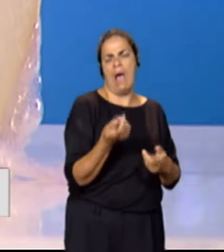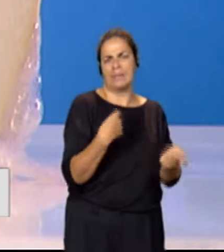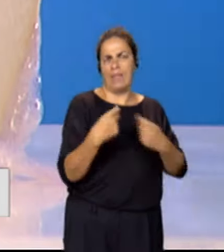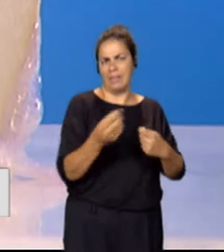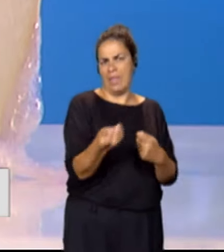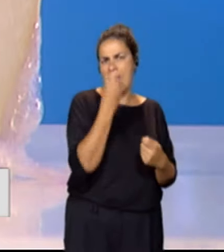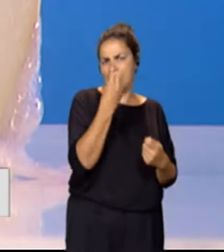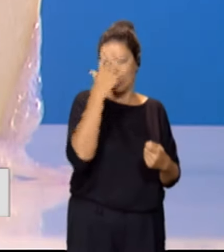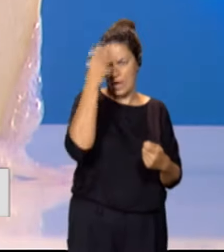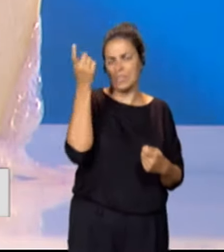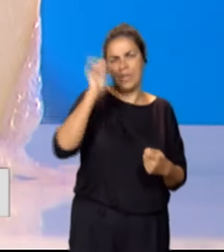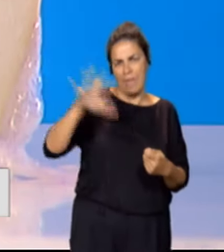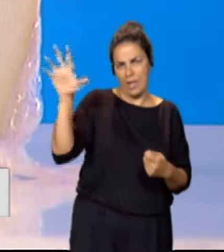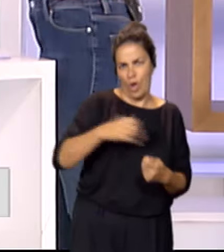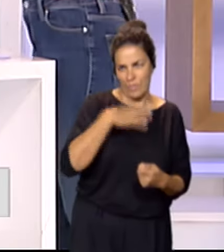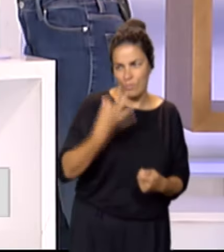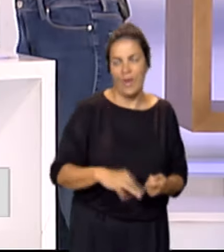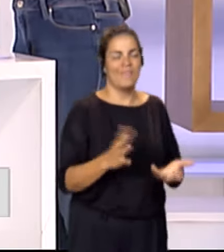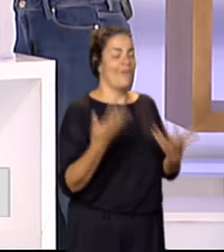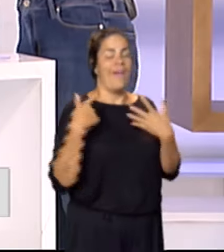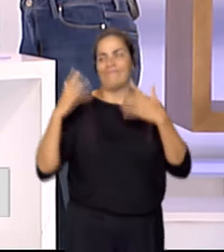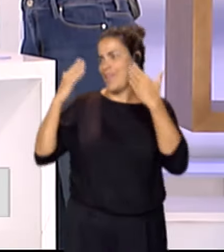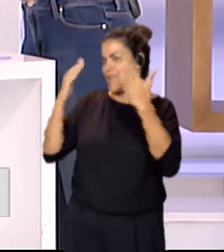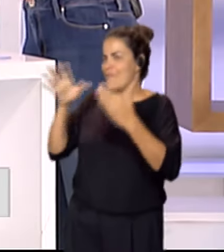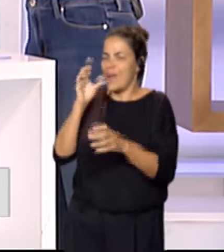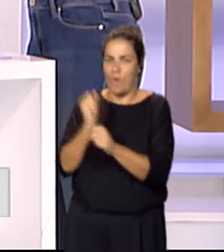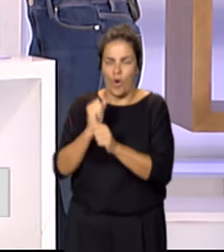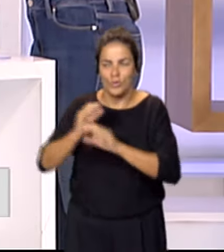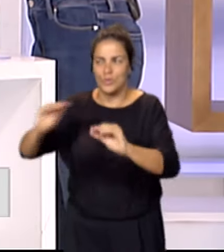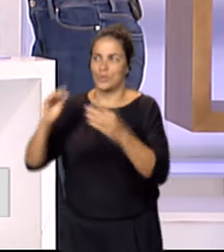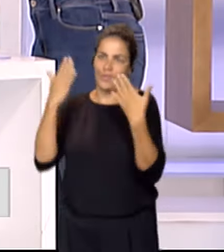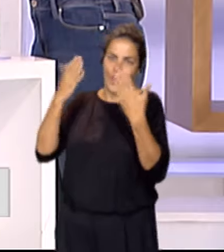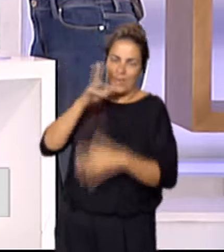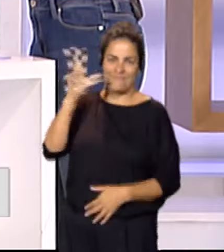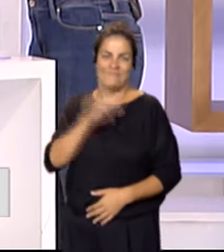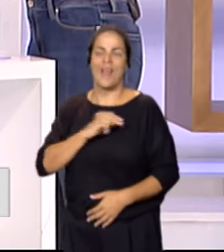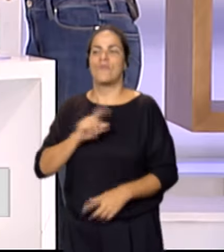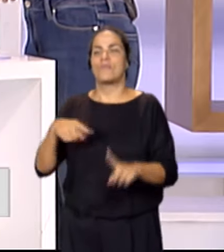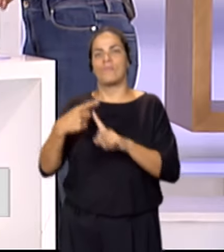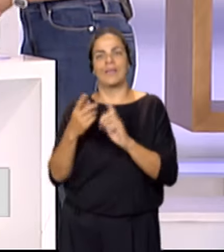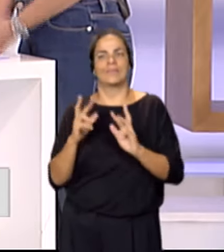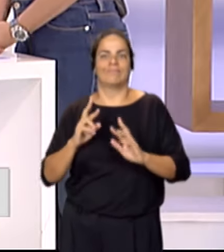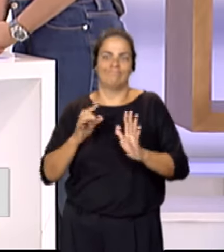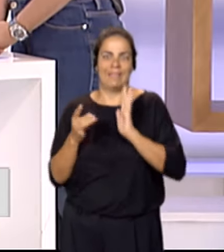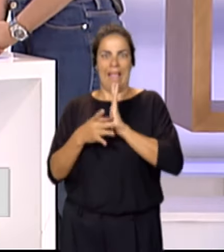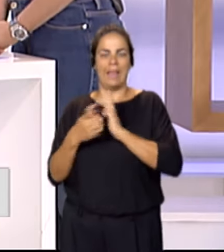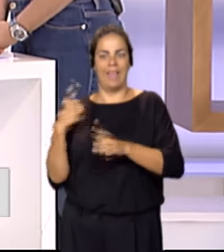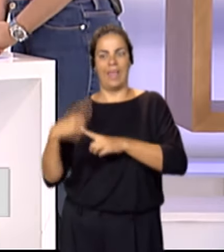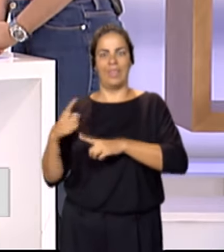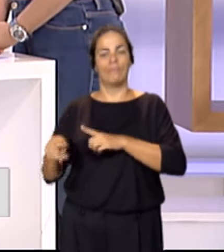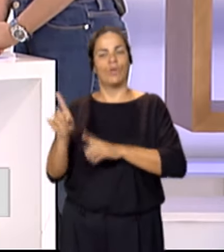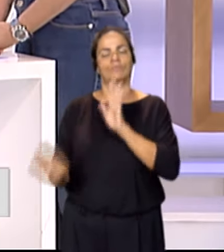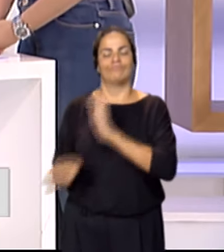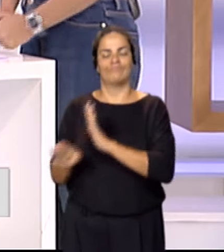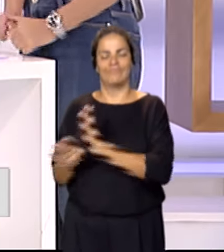puede adquirir. enhorabuena por ese trabajo, enhorabuena por ese premio y por esos premios. Y a seguir con esa calidad del producto, Sergio. Muchas